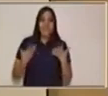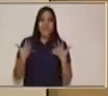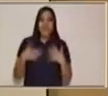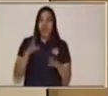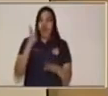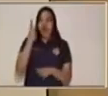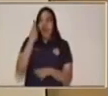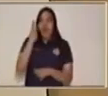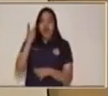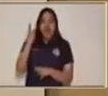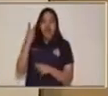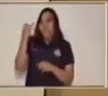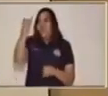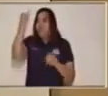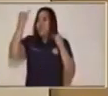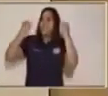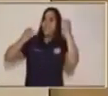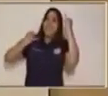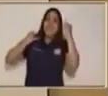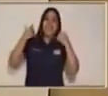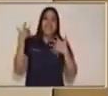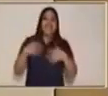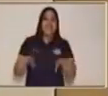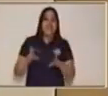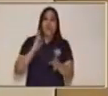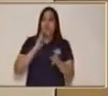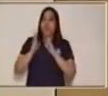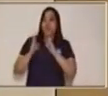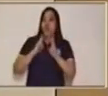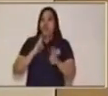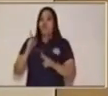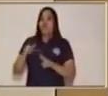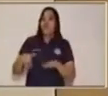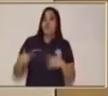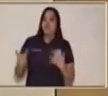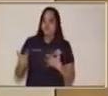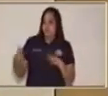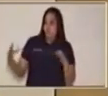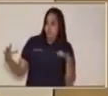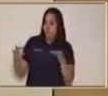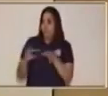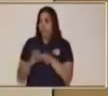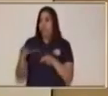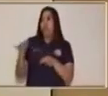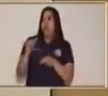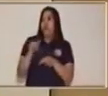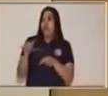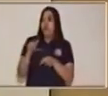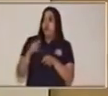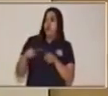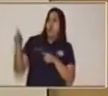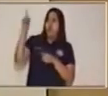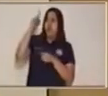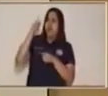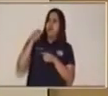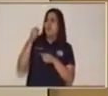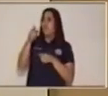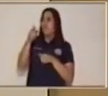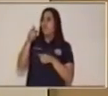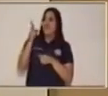que las ideas que están con relación al clima no son las mismas que están con relación a las tradiciones.